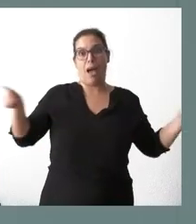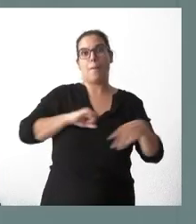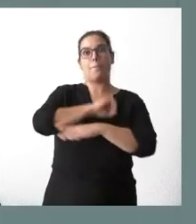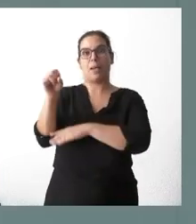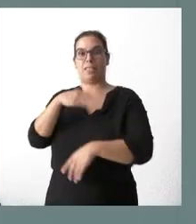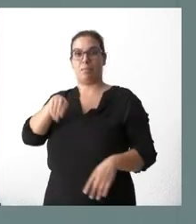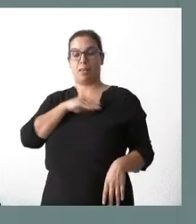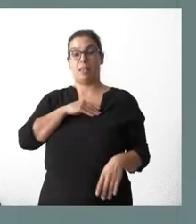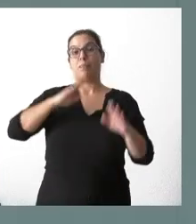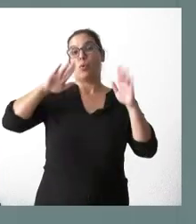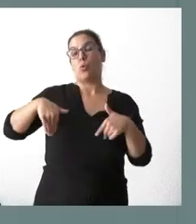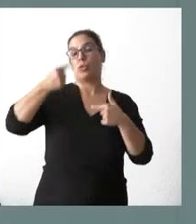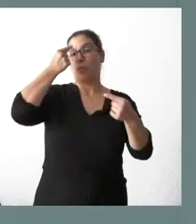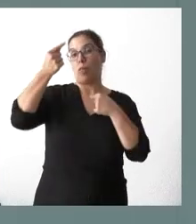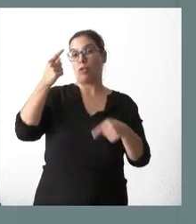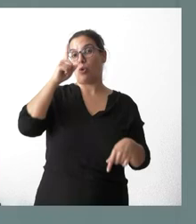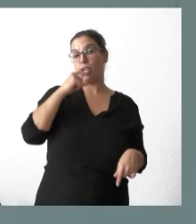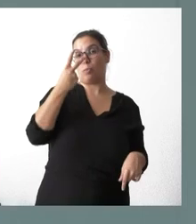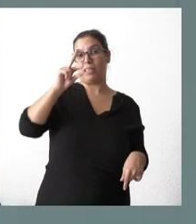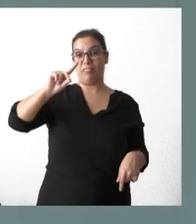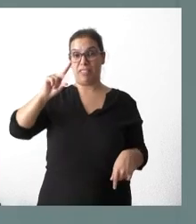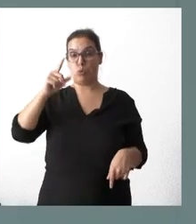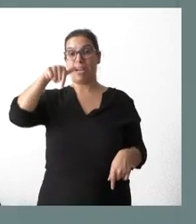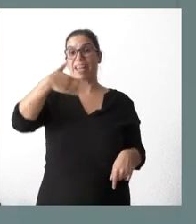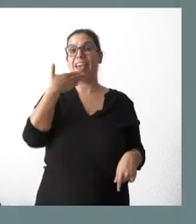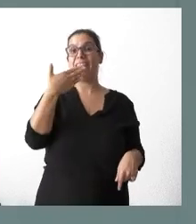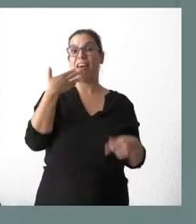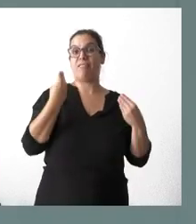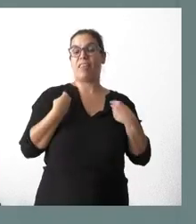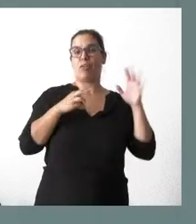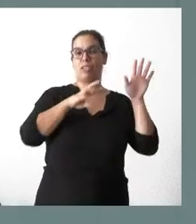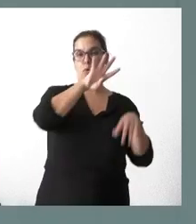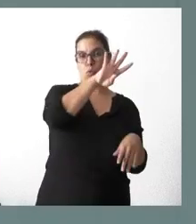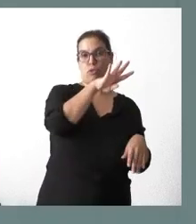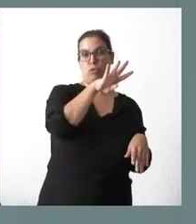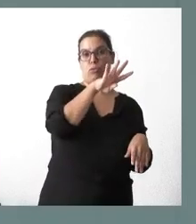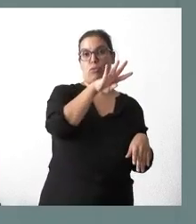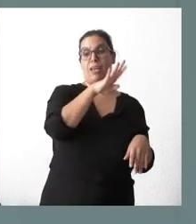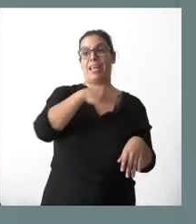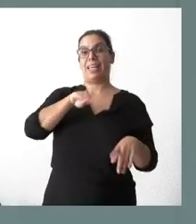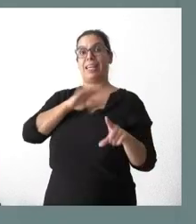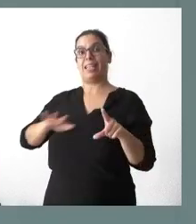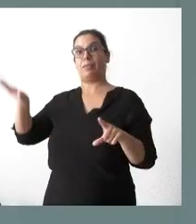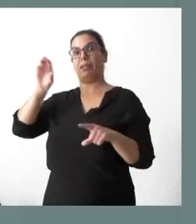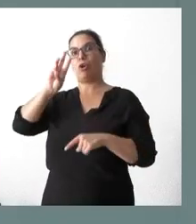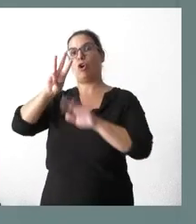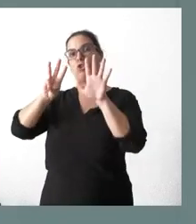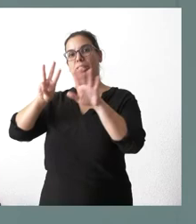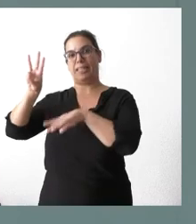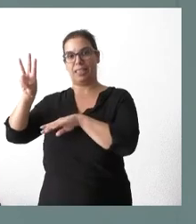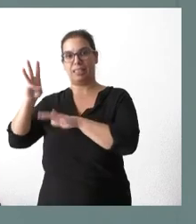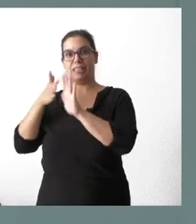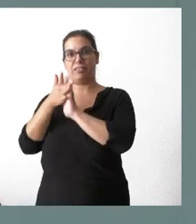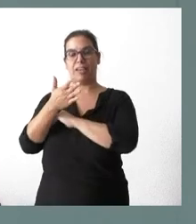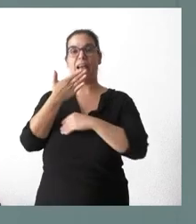tenemos datos, el año 2021, la esperanza de vida en Castilla y León son 84 años y en España 83. Es decir, tenemos un año